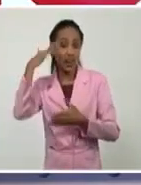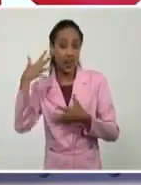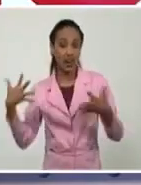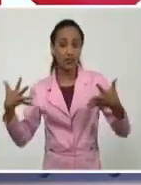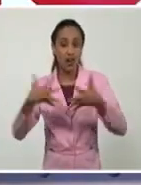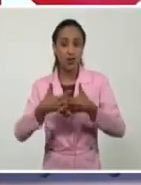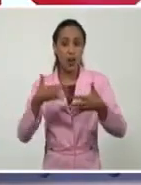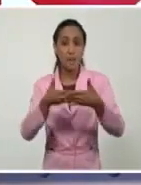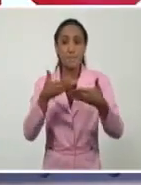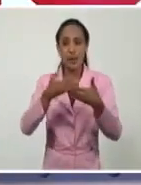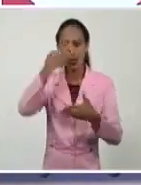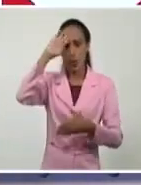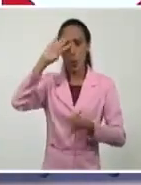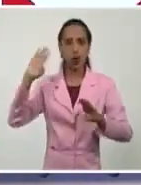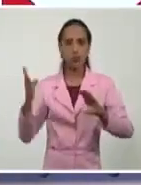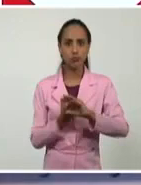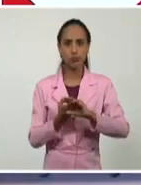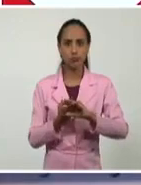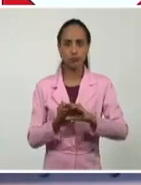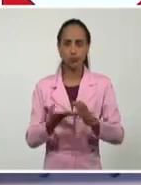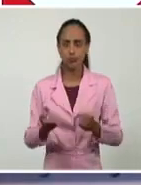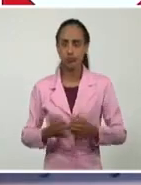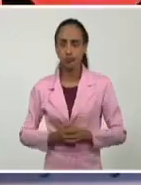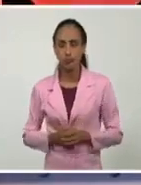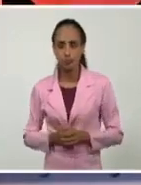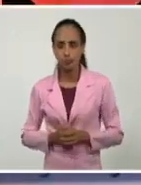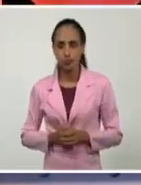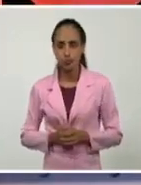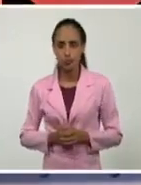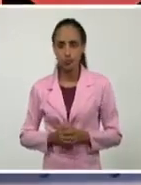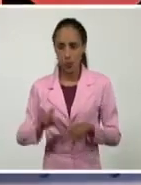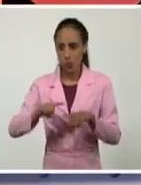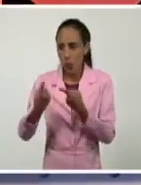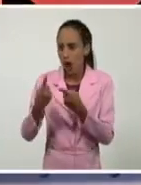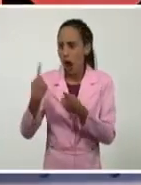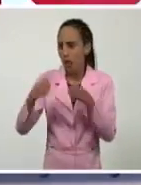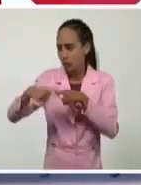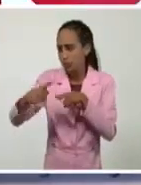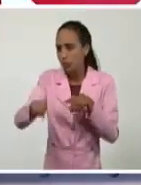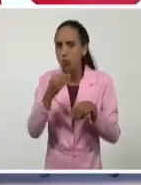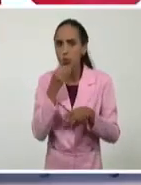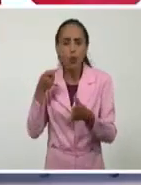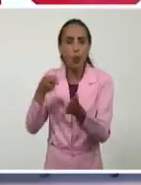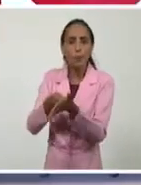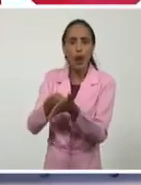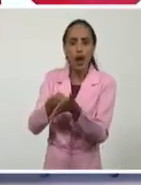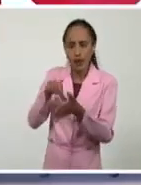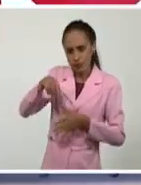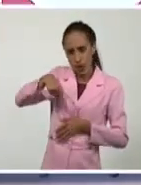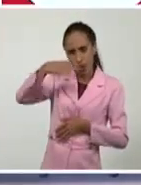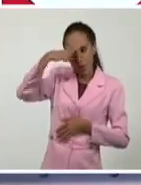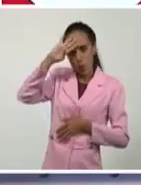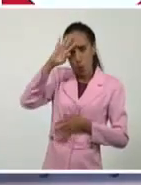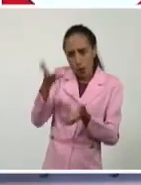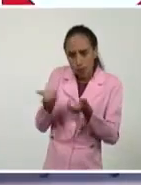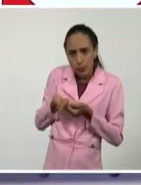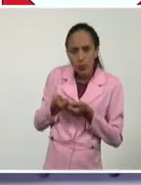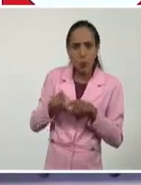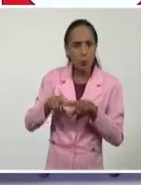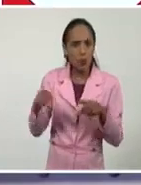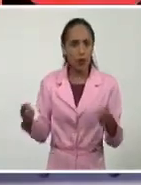tiene una tuerca o un tornillo made in USA no puede llegar a nuestro país? ¿De veras que el bloqueo no existe?